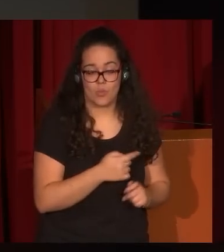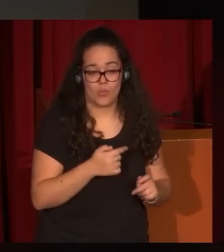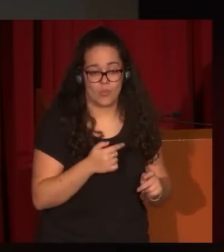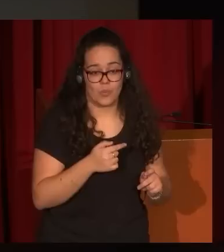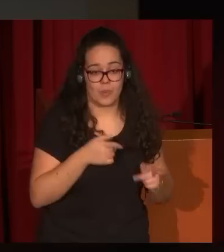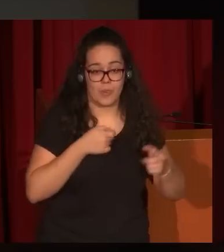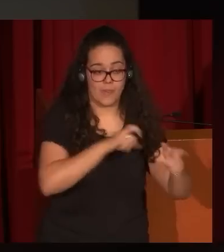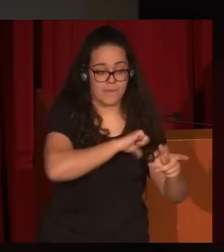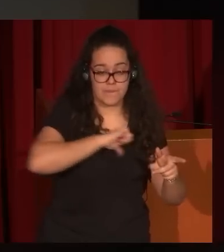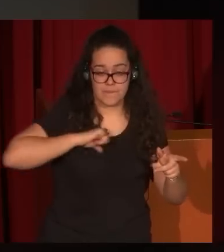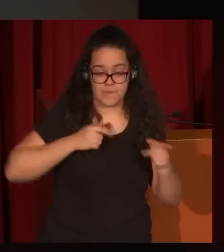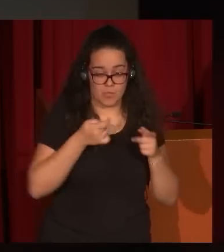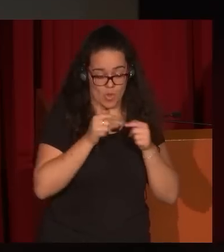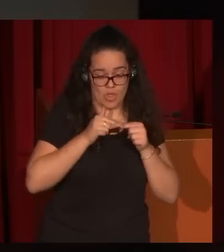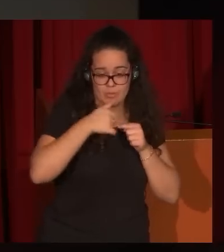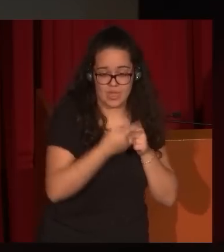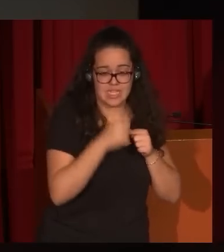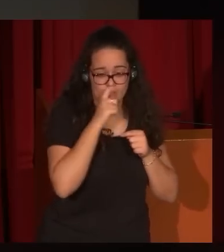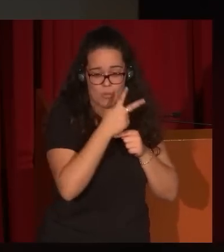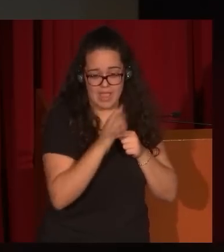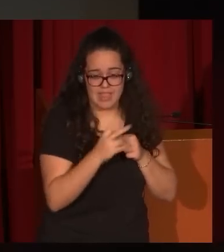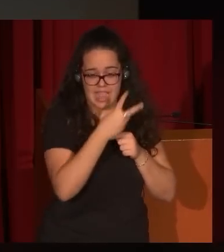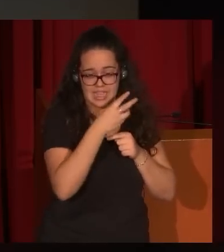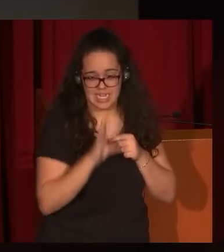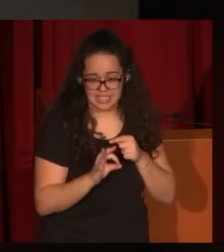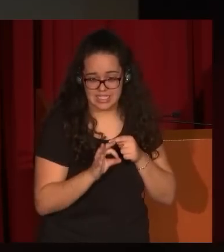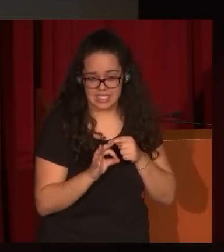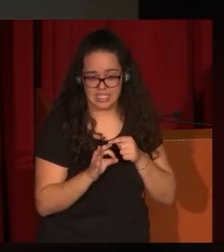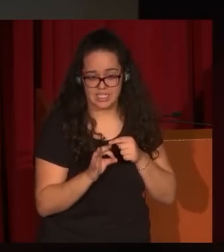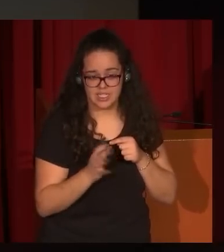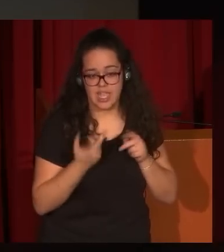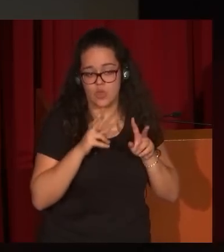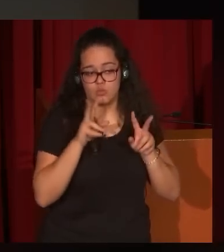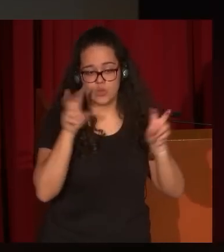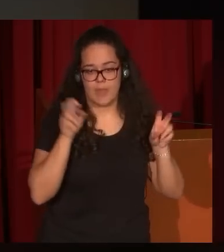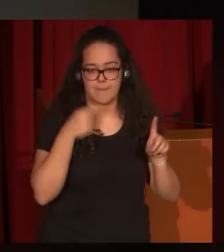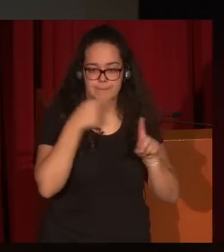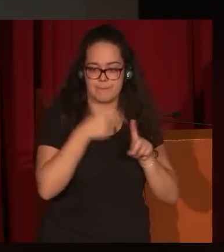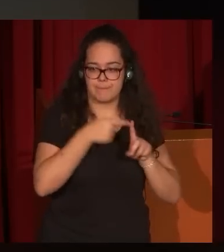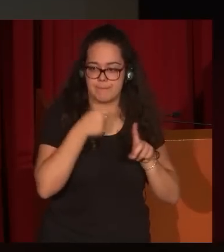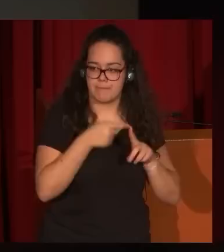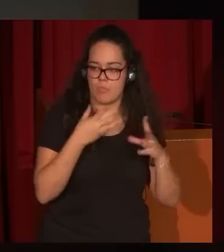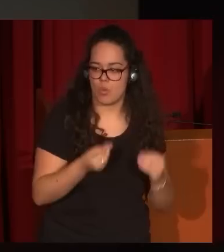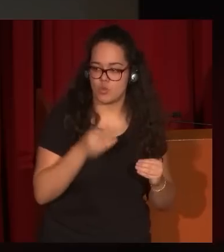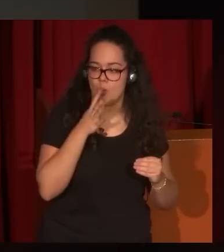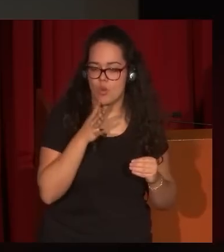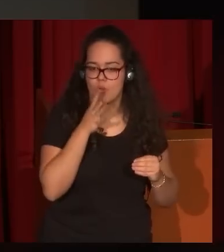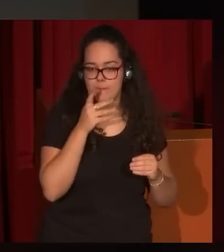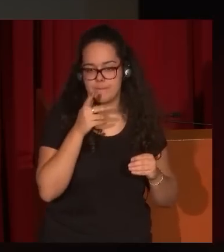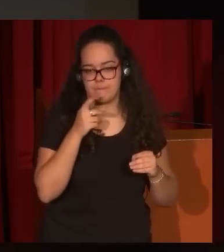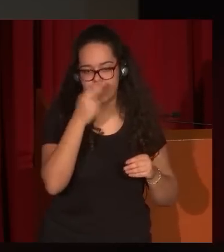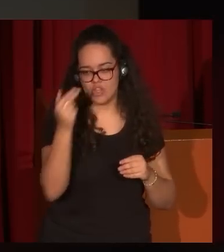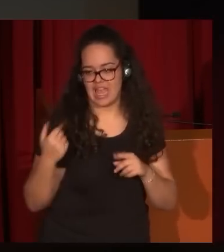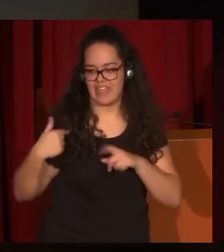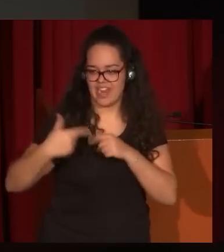de acabarse la guerra, desde los años 20, 30, empieza a ser ya tema recurrente para los pintores de las generaciones siguientes